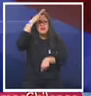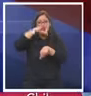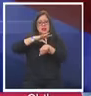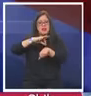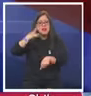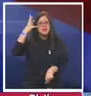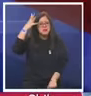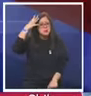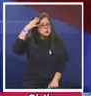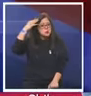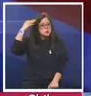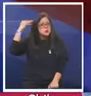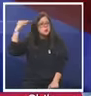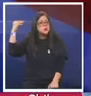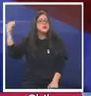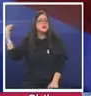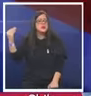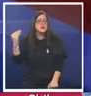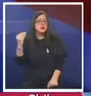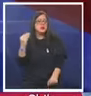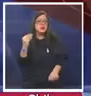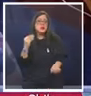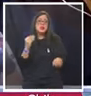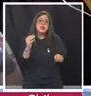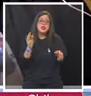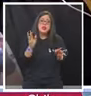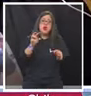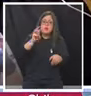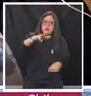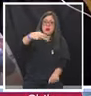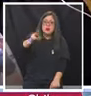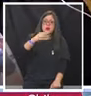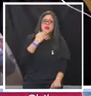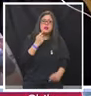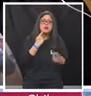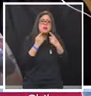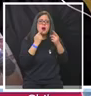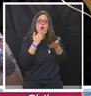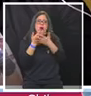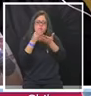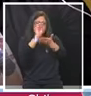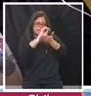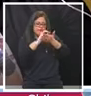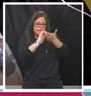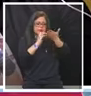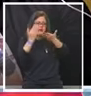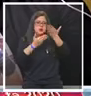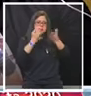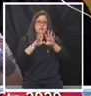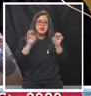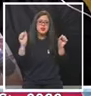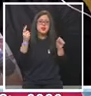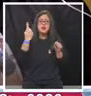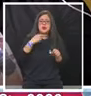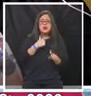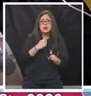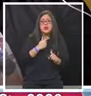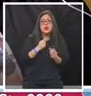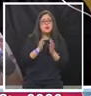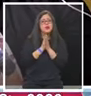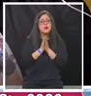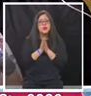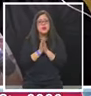mamá. Y supe después, también te entrevisté cuando sacaste esta canción. Y yo quisiera, si es posible,